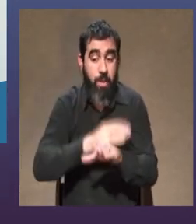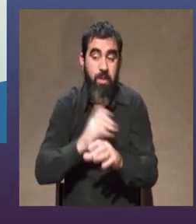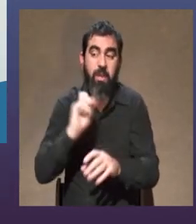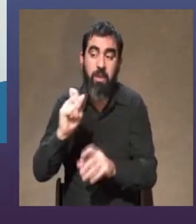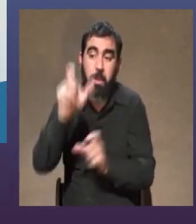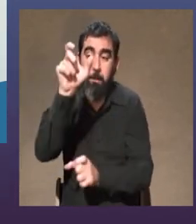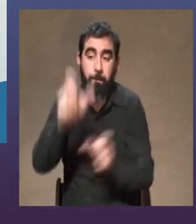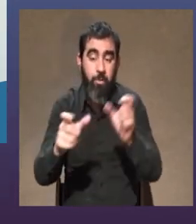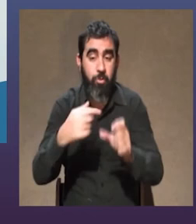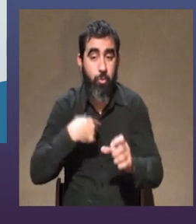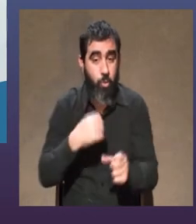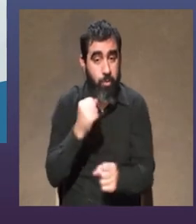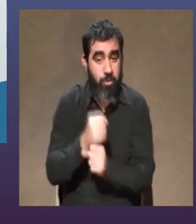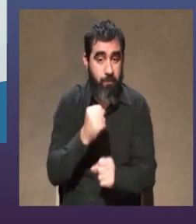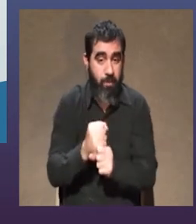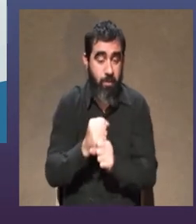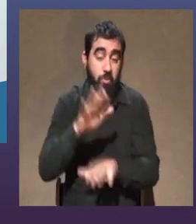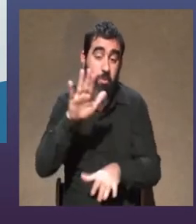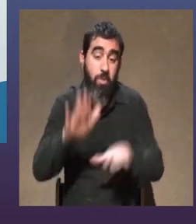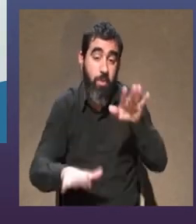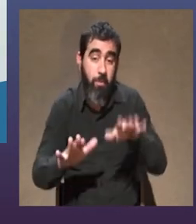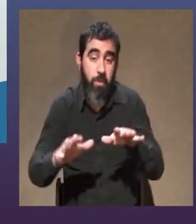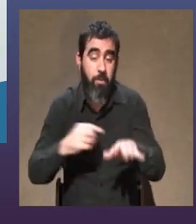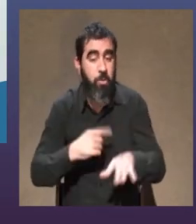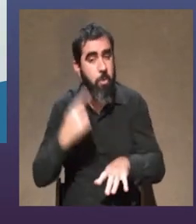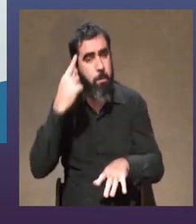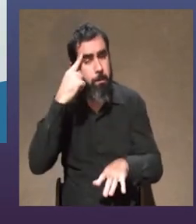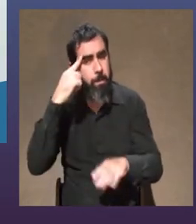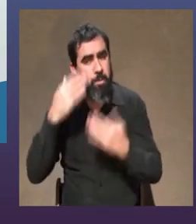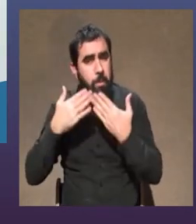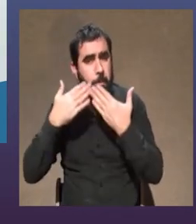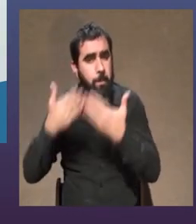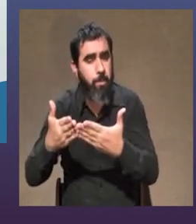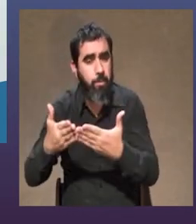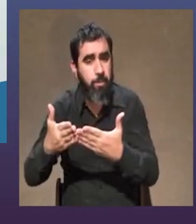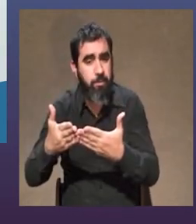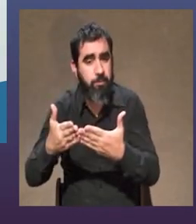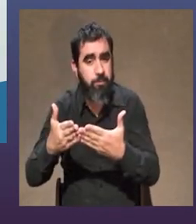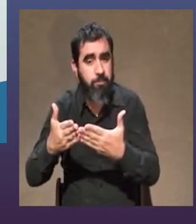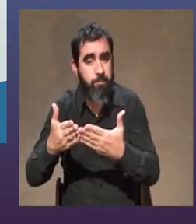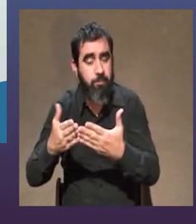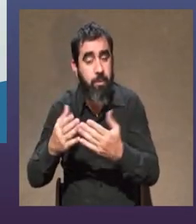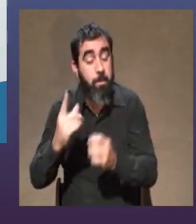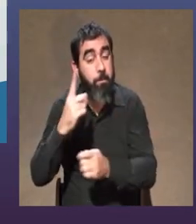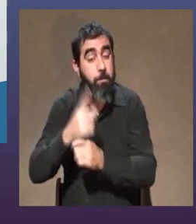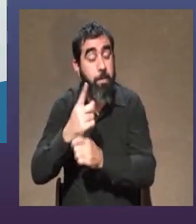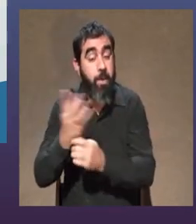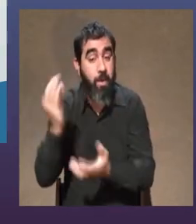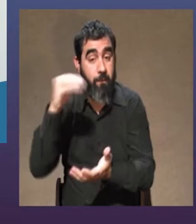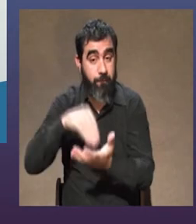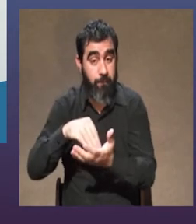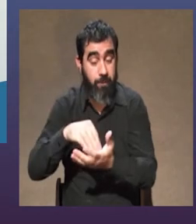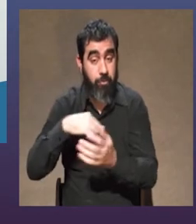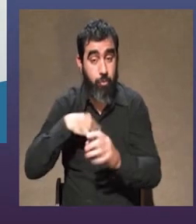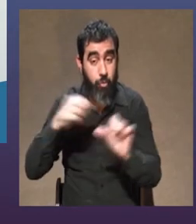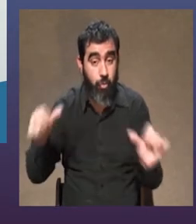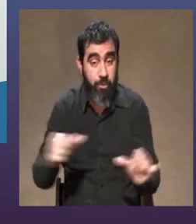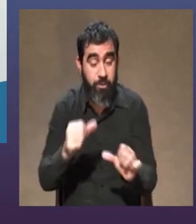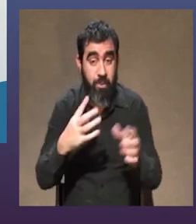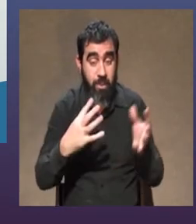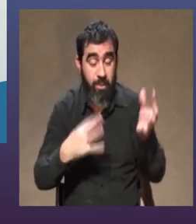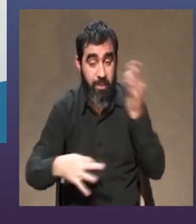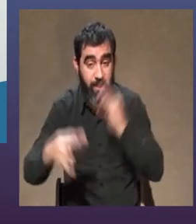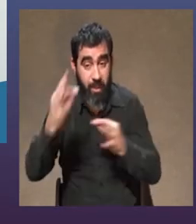estás haciendo me puse a pensar mucho con esta pregunta la primera vez que hice una obra que